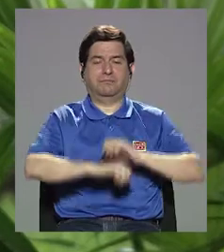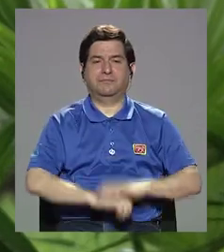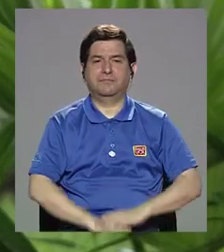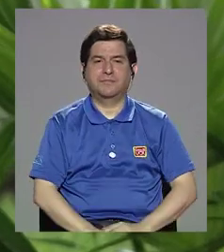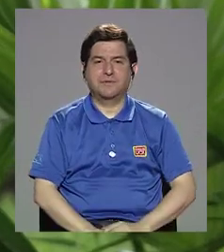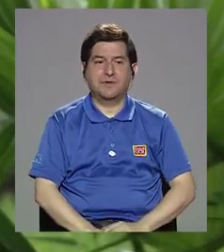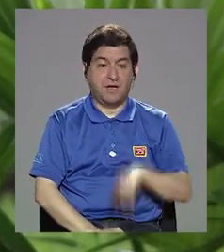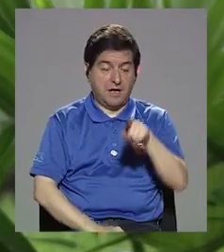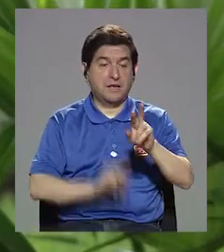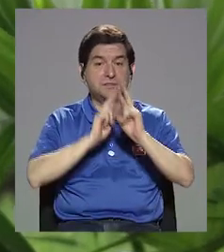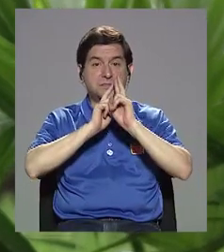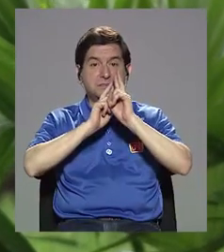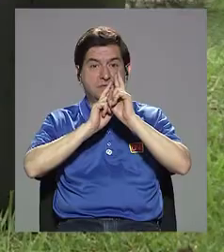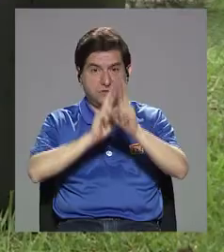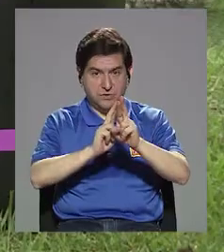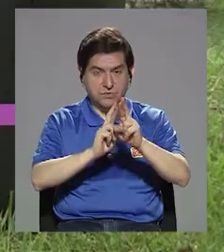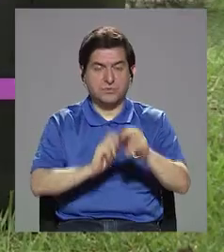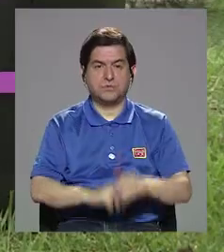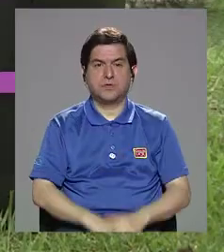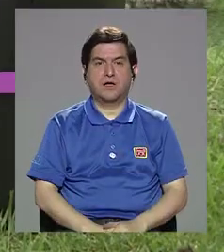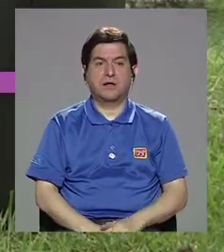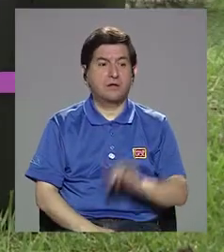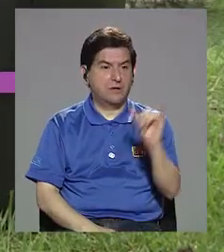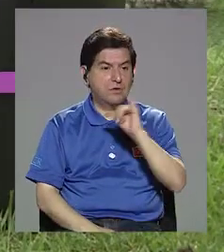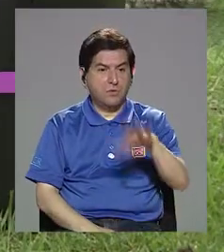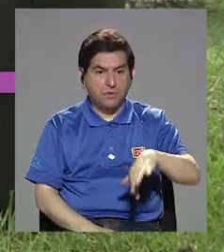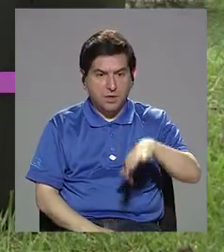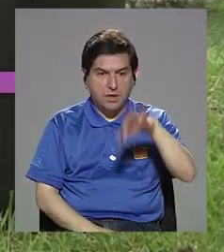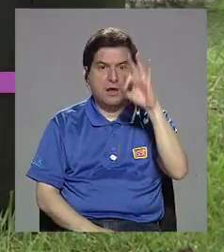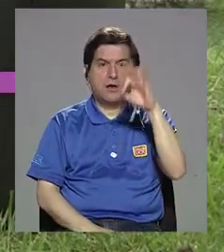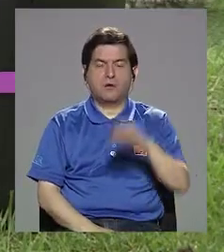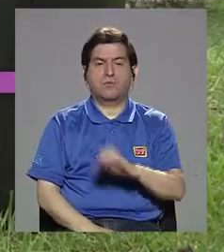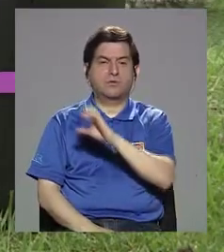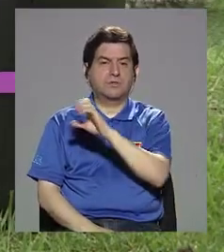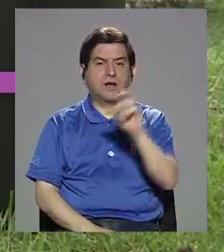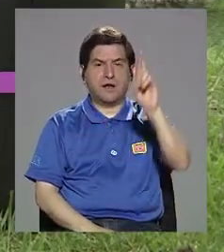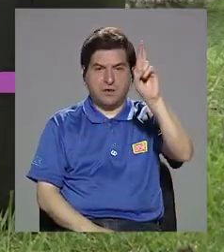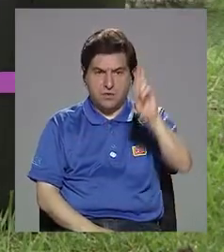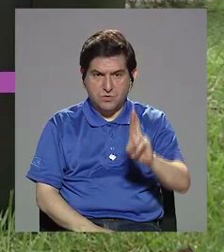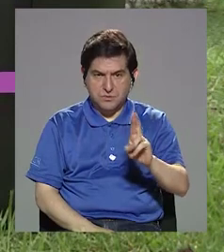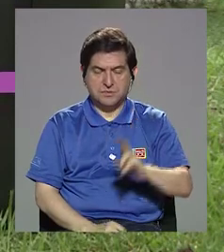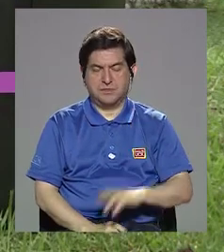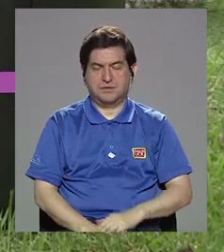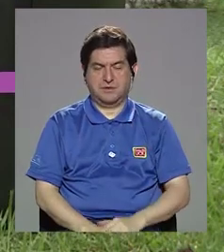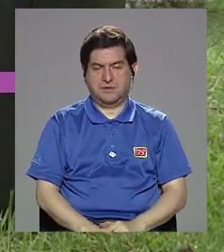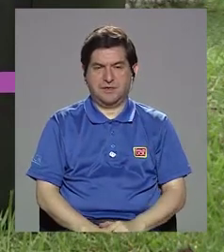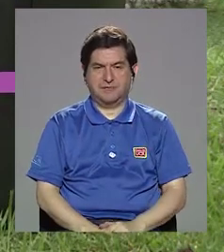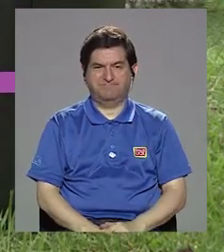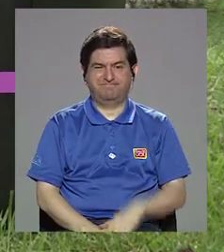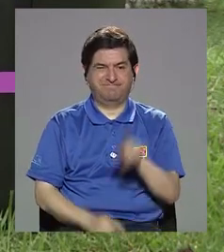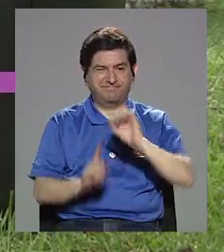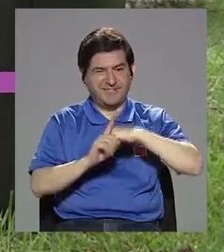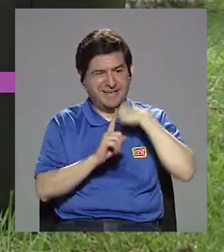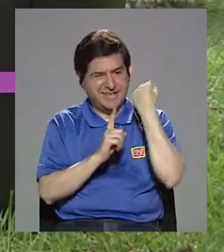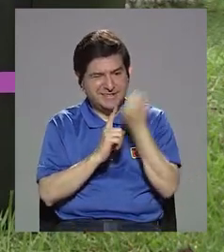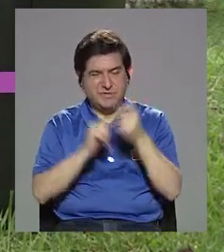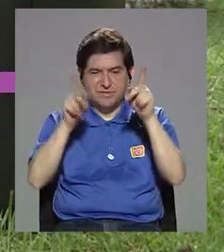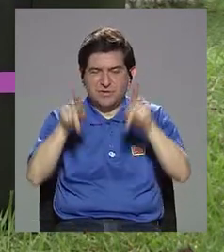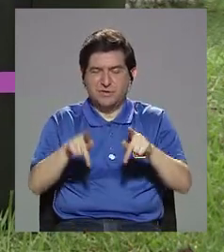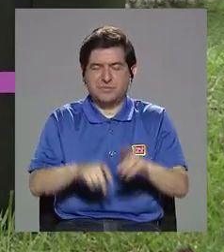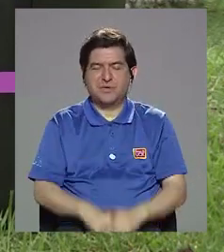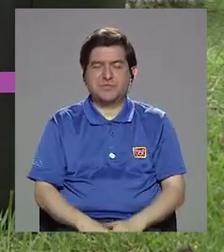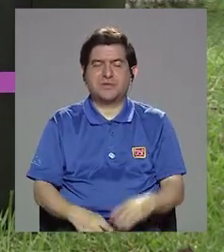Este fue un resultado donde también encontramos que en Costa Rica la gente que